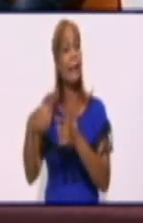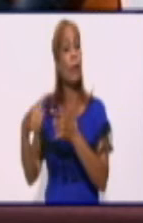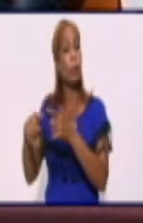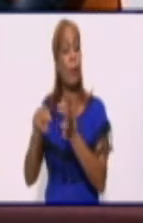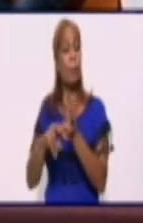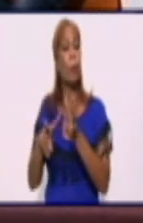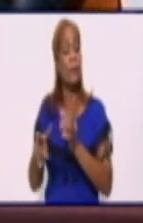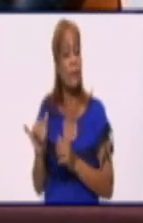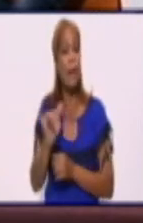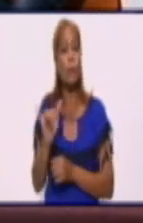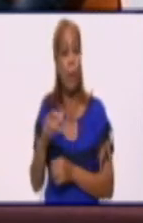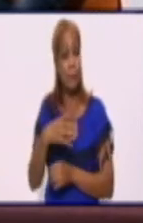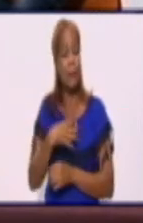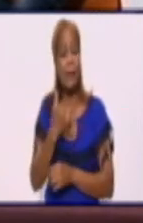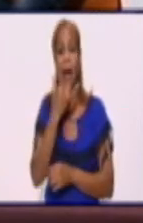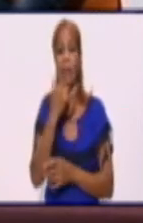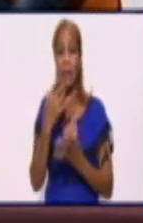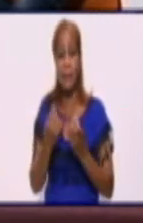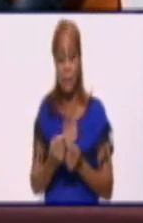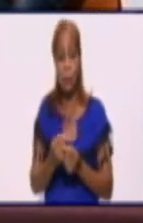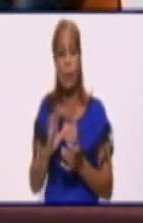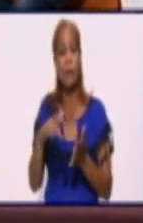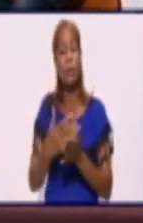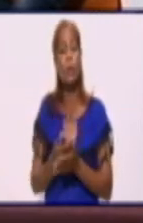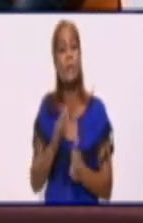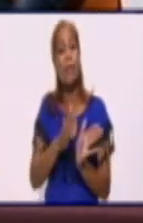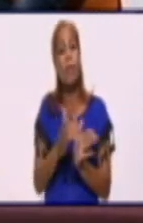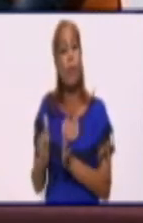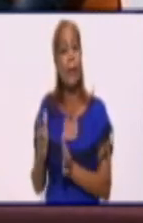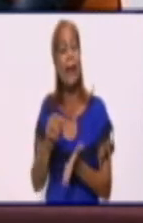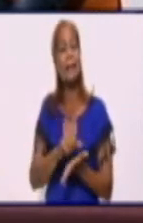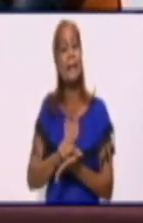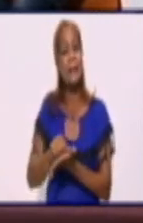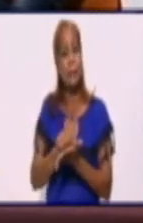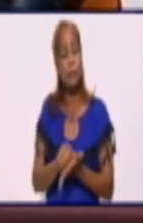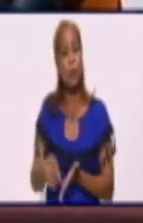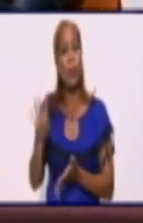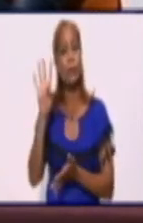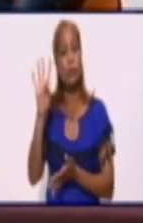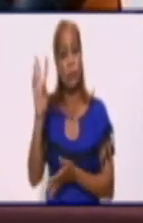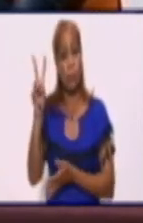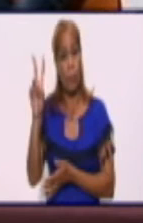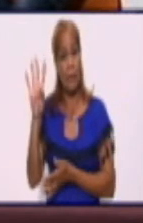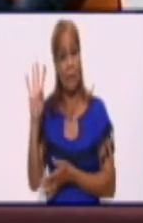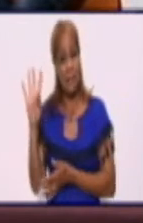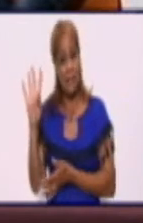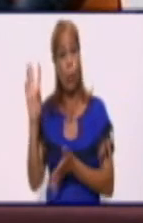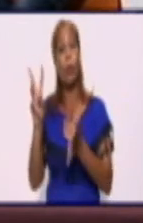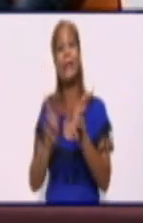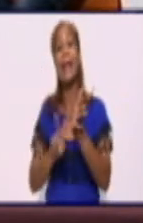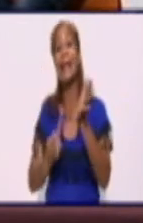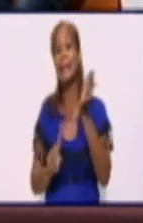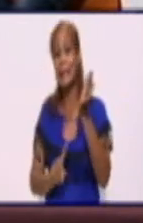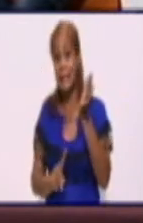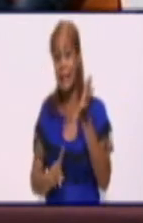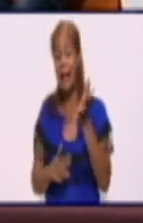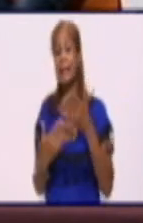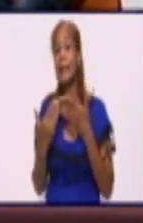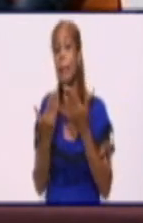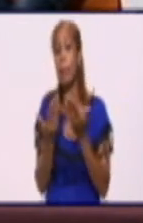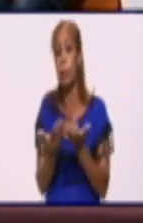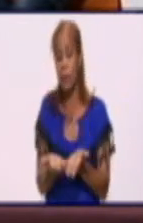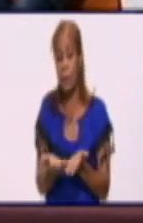causa, fuera del sistema, 475 megawatt de energía disponible. Está en